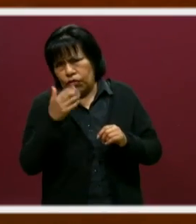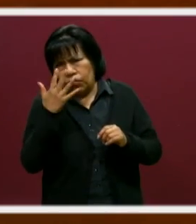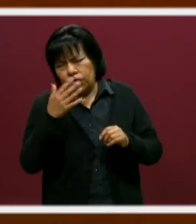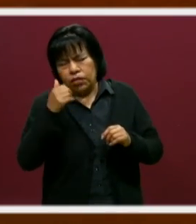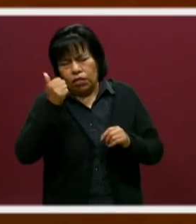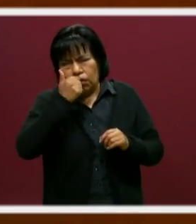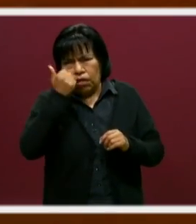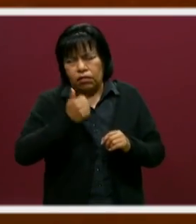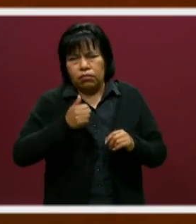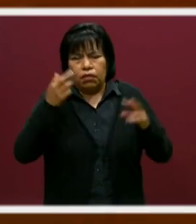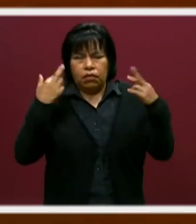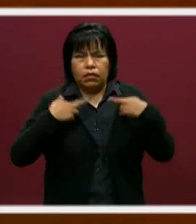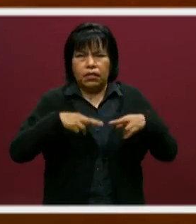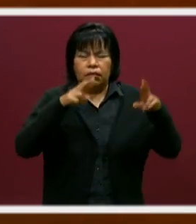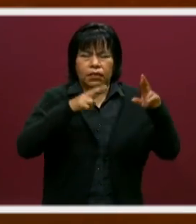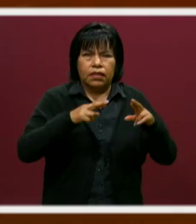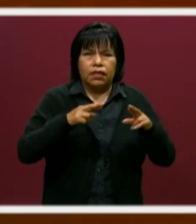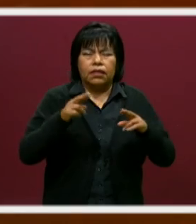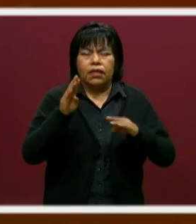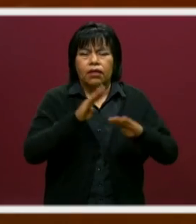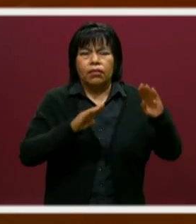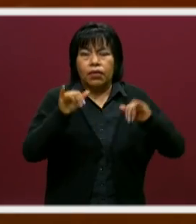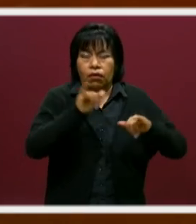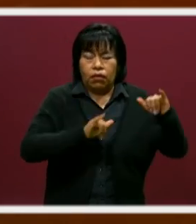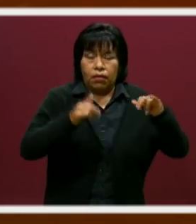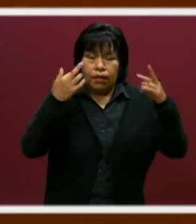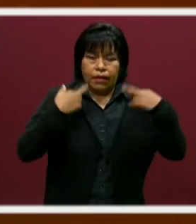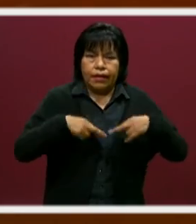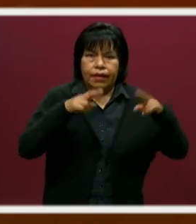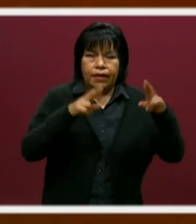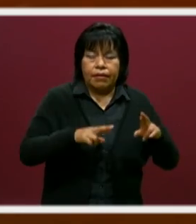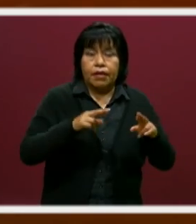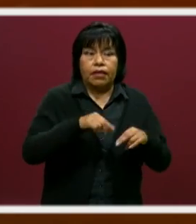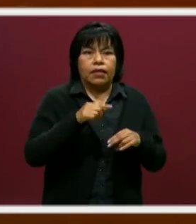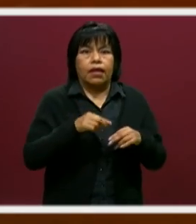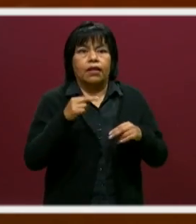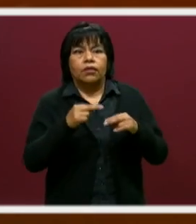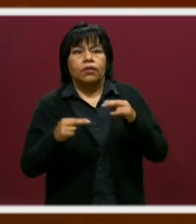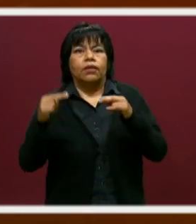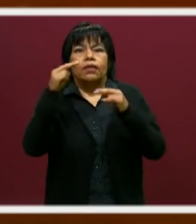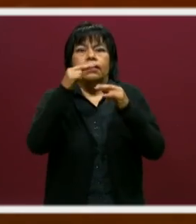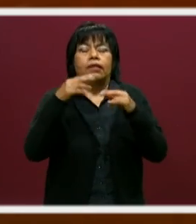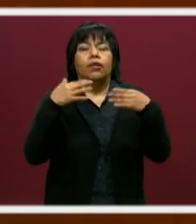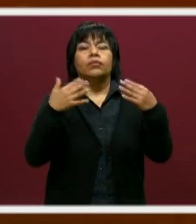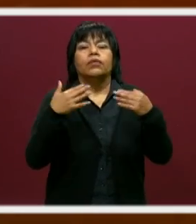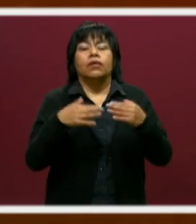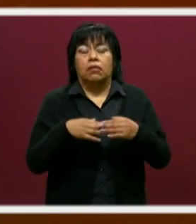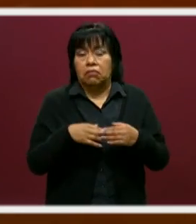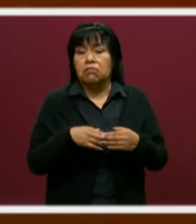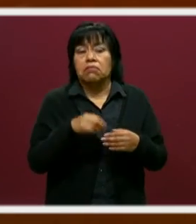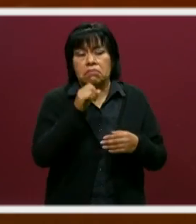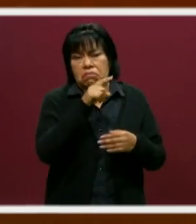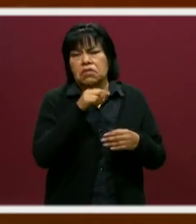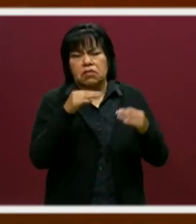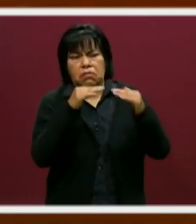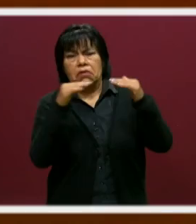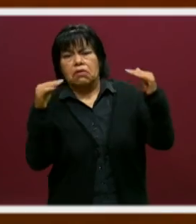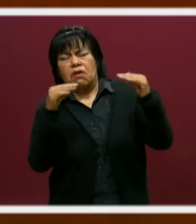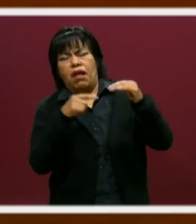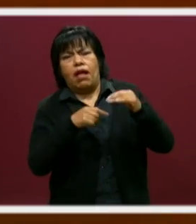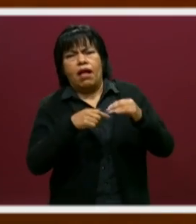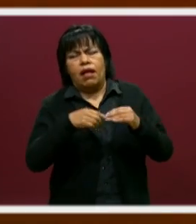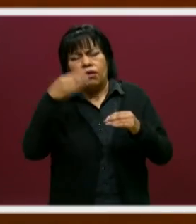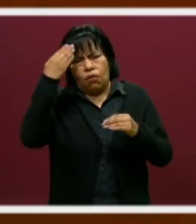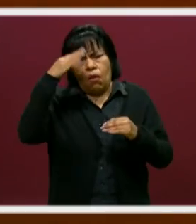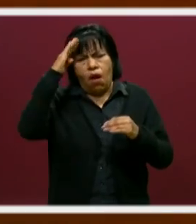representándonos en ingeniería bioquímica. Y se dieron cuenta que el nivel con el que ellos contaban era, pues, prácticamente el mismo, ¿no?, en cuestión